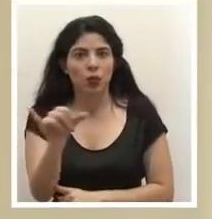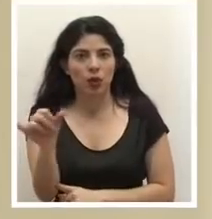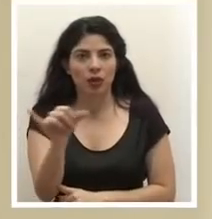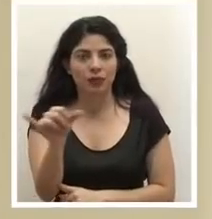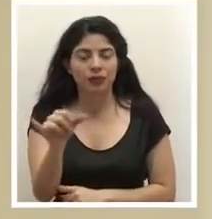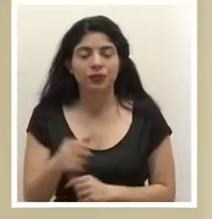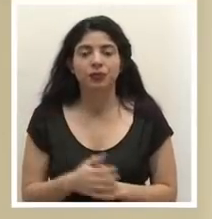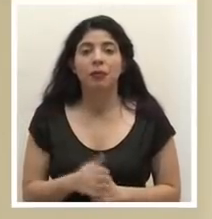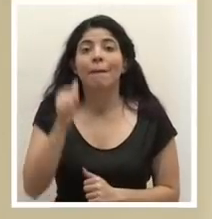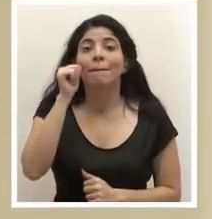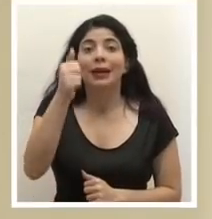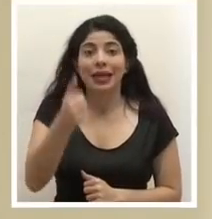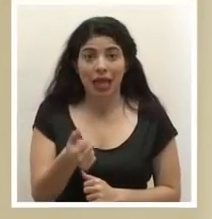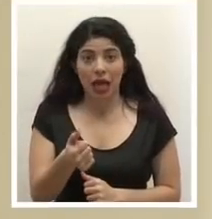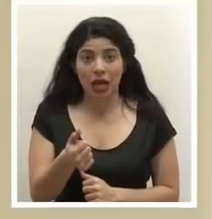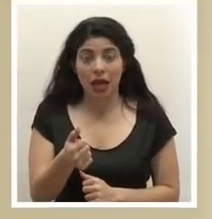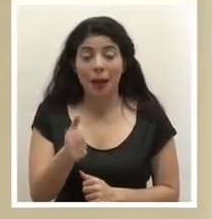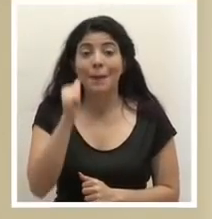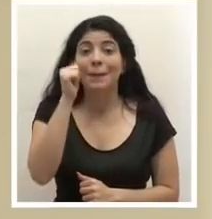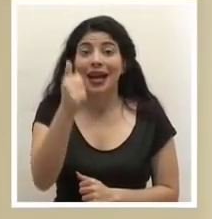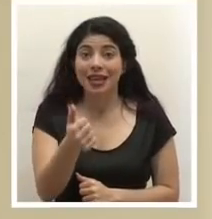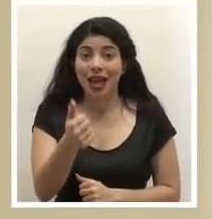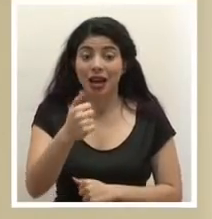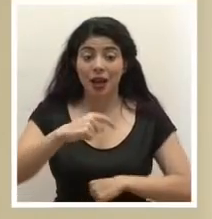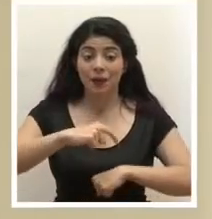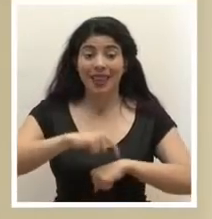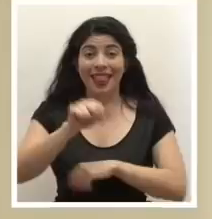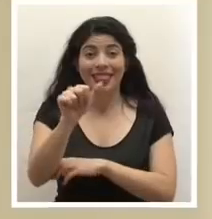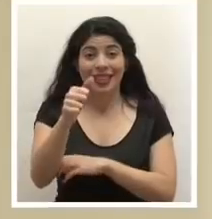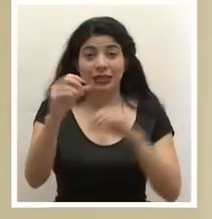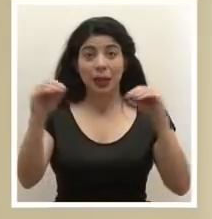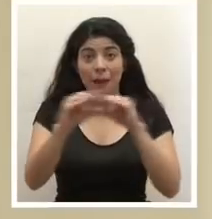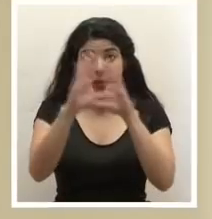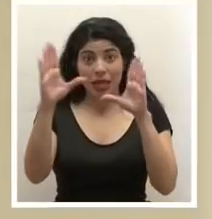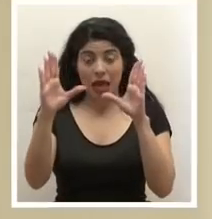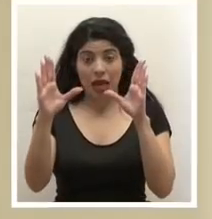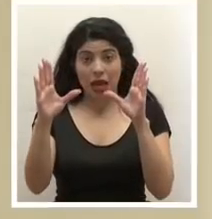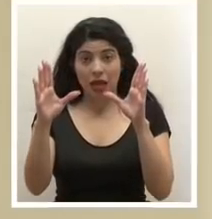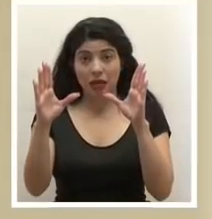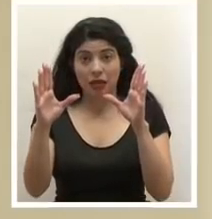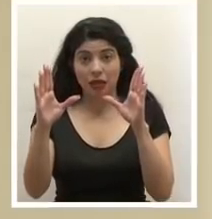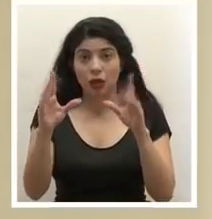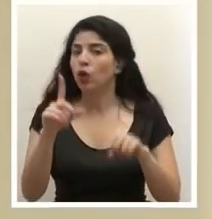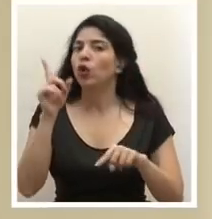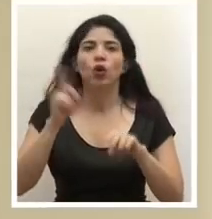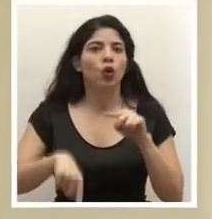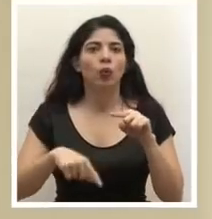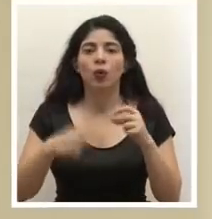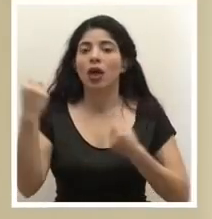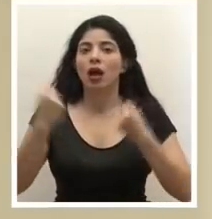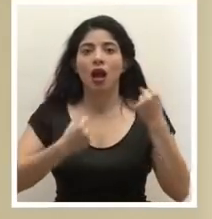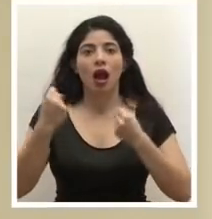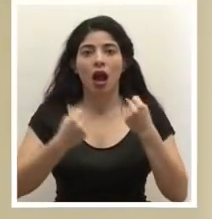A partir de mañana a las 10 de la mañana no podrán circular los